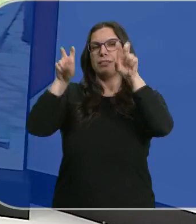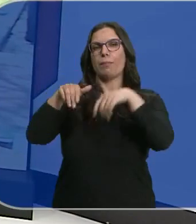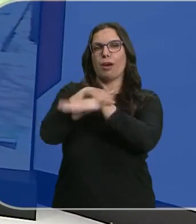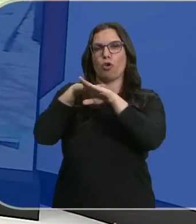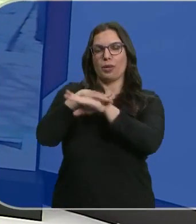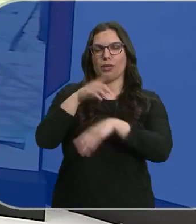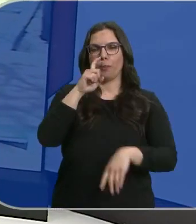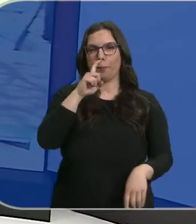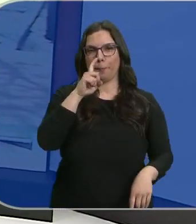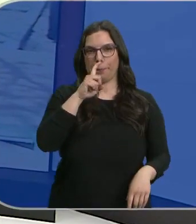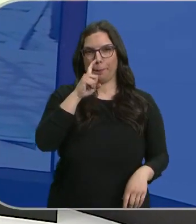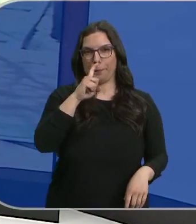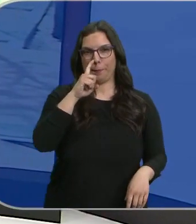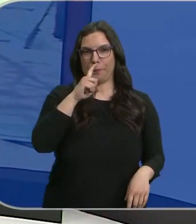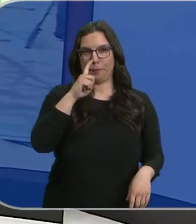volvemos contigo.